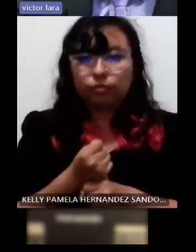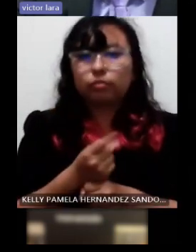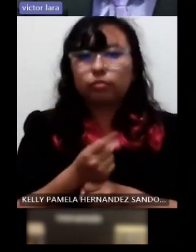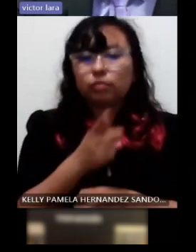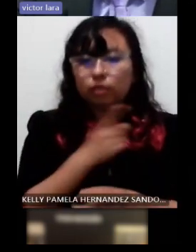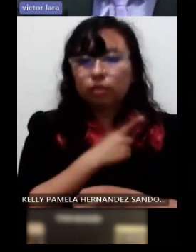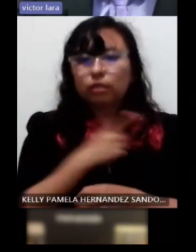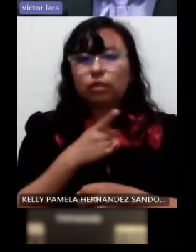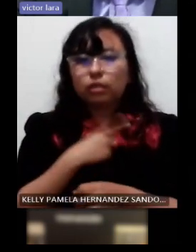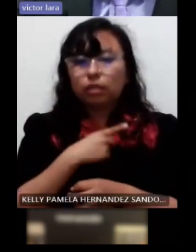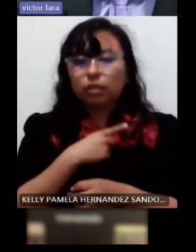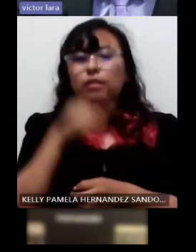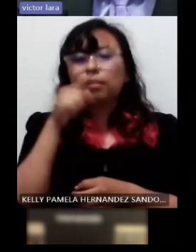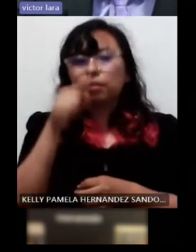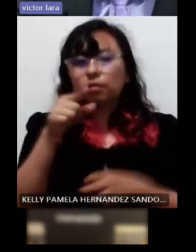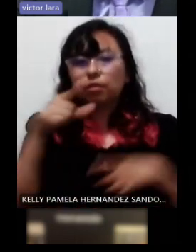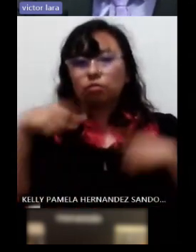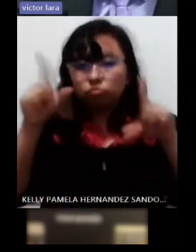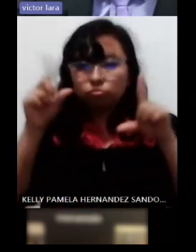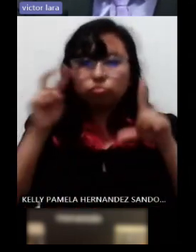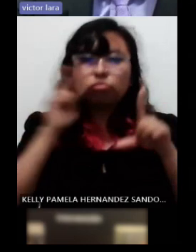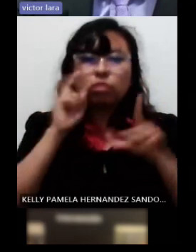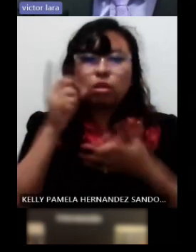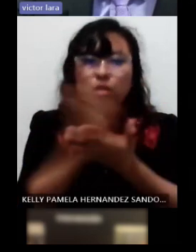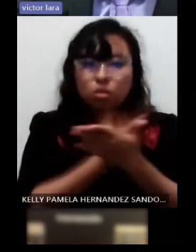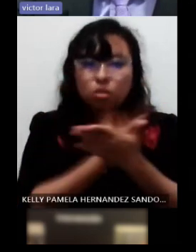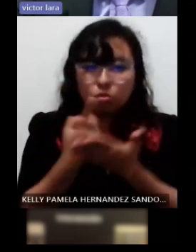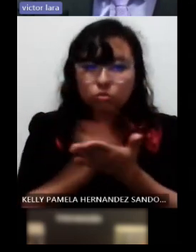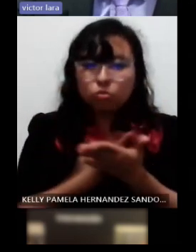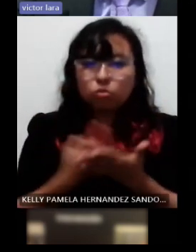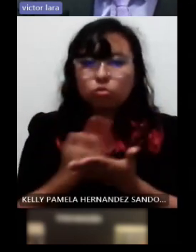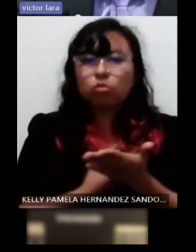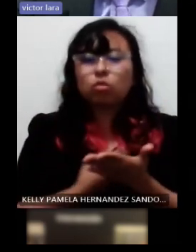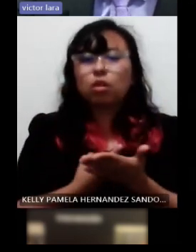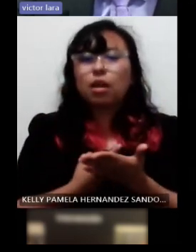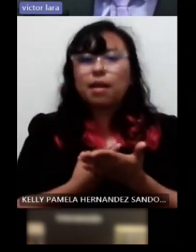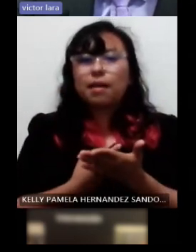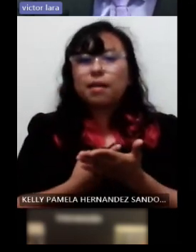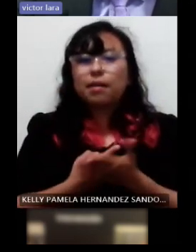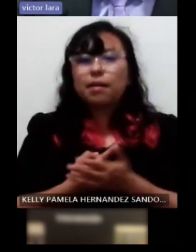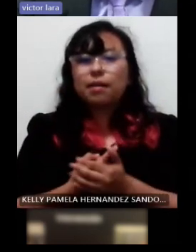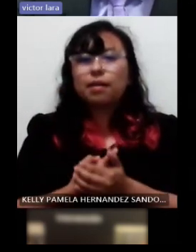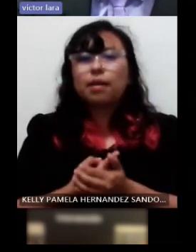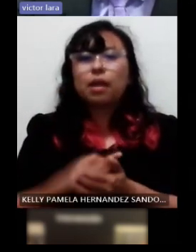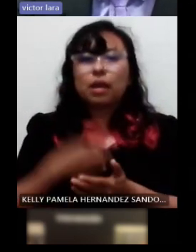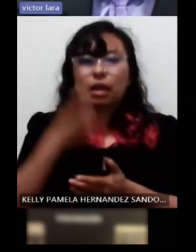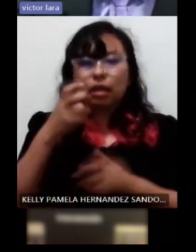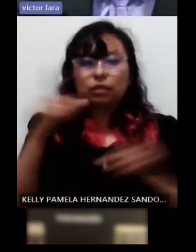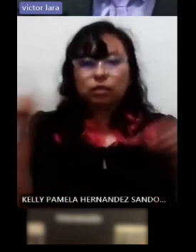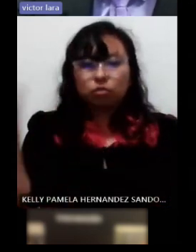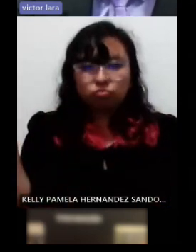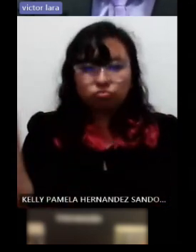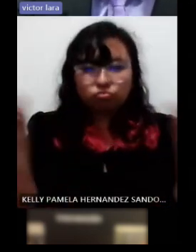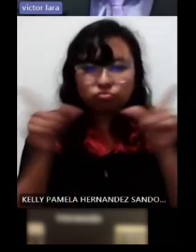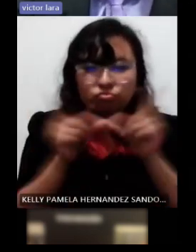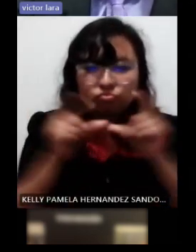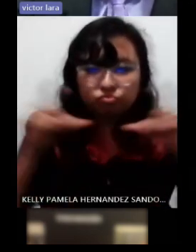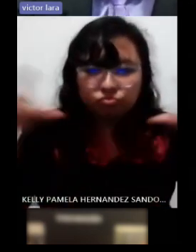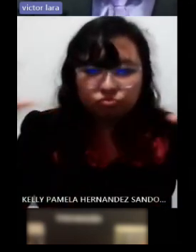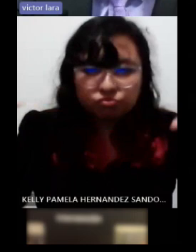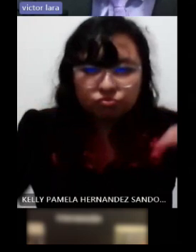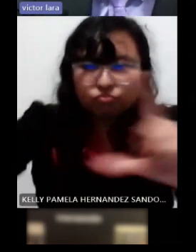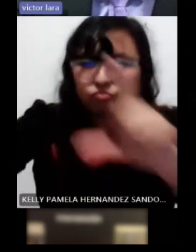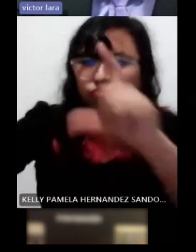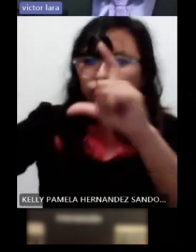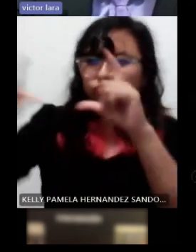tocar los números y dibujarlos y verán que esta limitación visual es muy corta estamos hablando que aproximadamente de su ojo